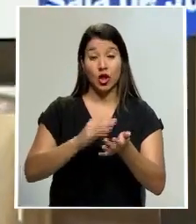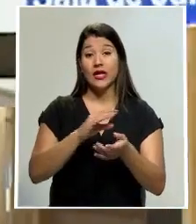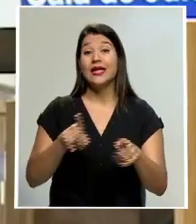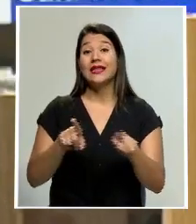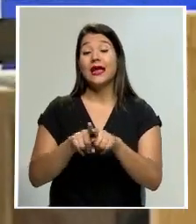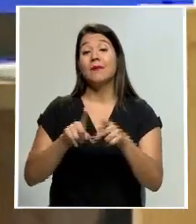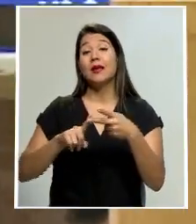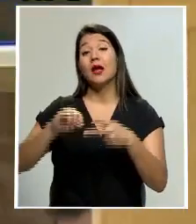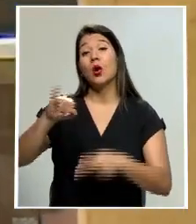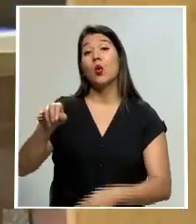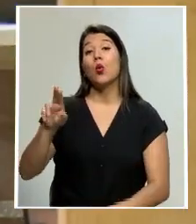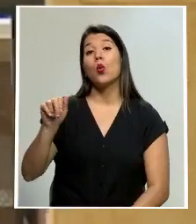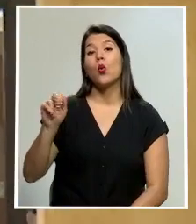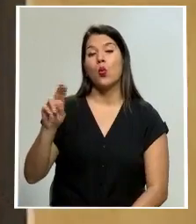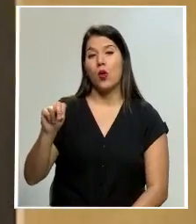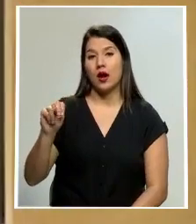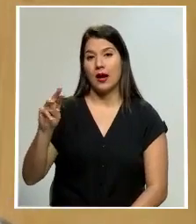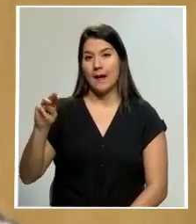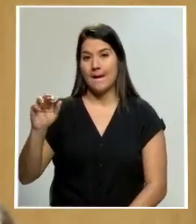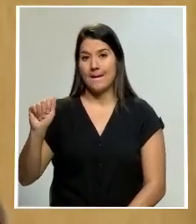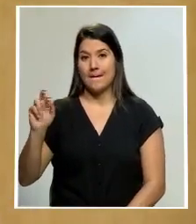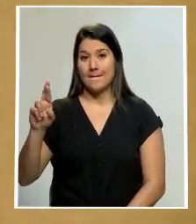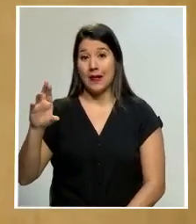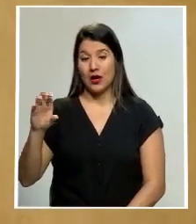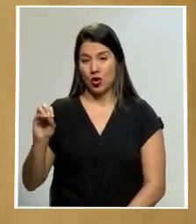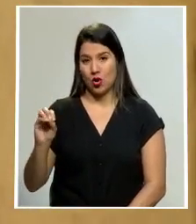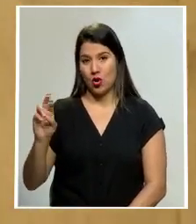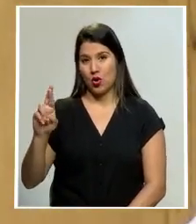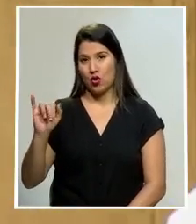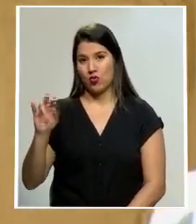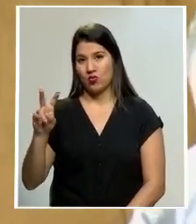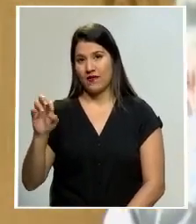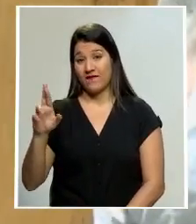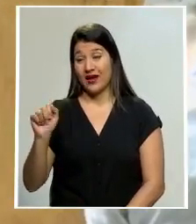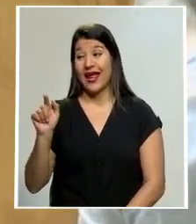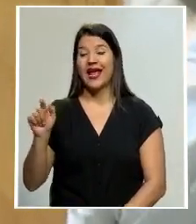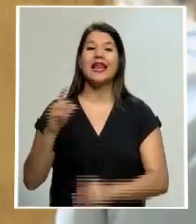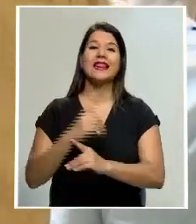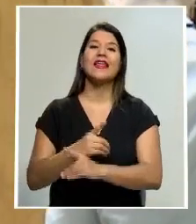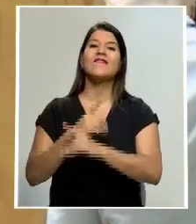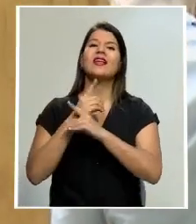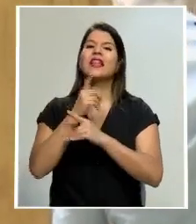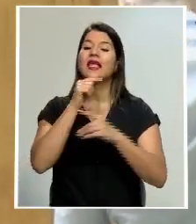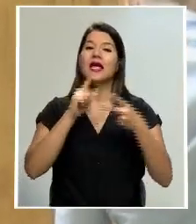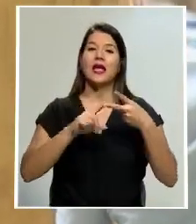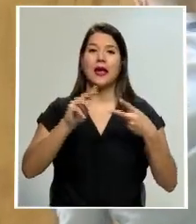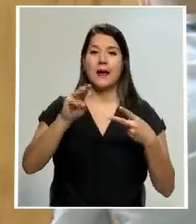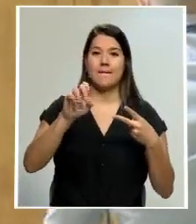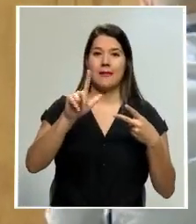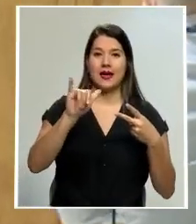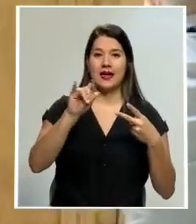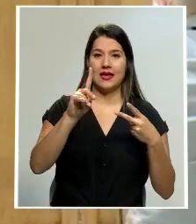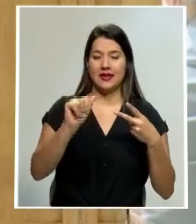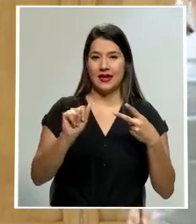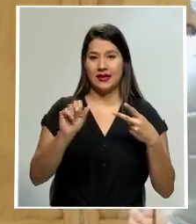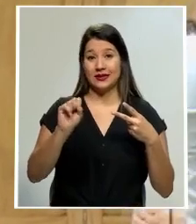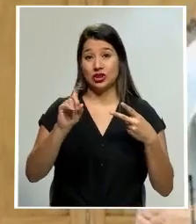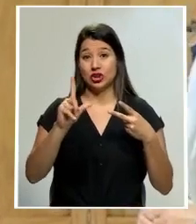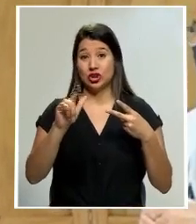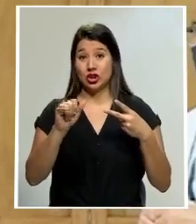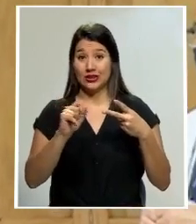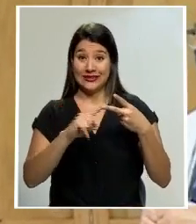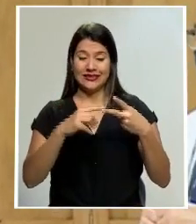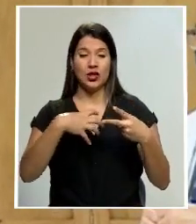Juan Marco Rivero, él es el defensor de doña Melida Solís, la presidenta de la empresa H. Solís. Ambos